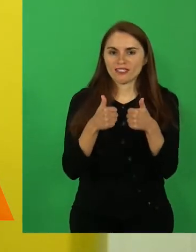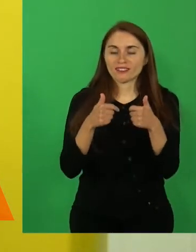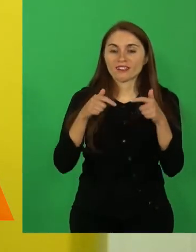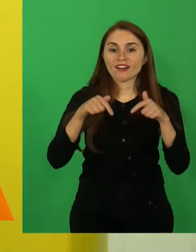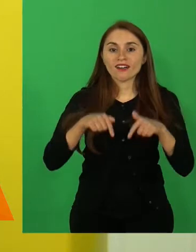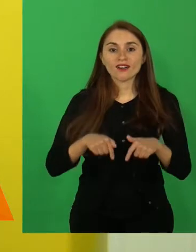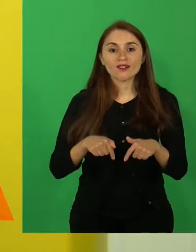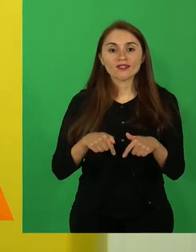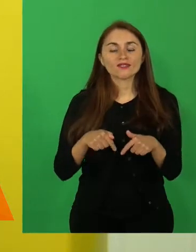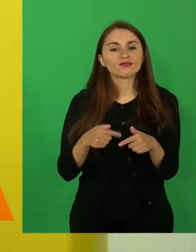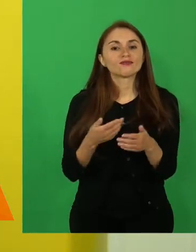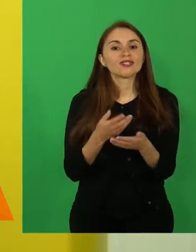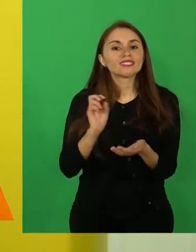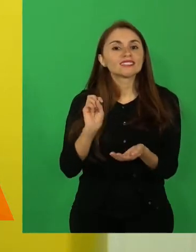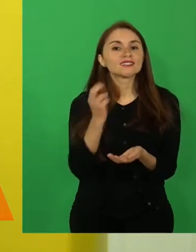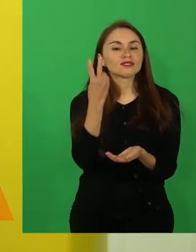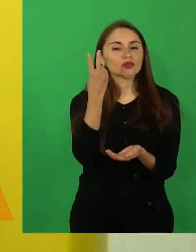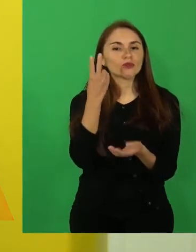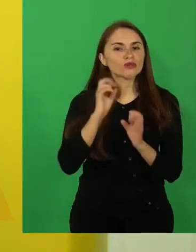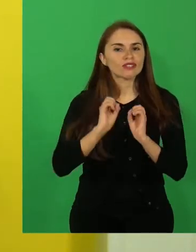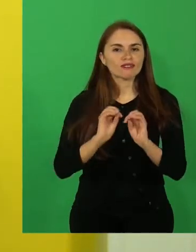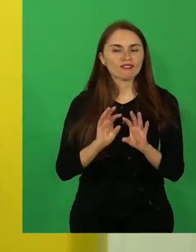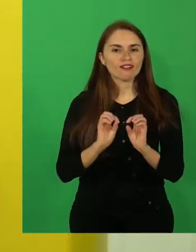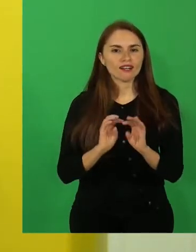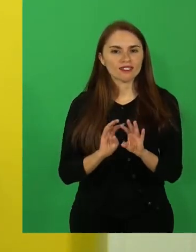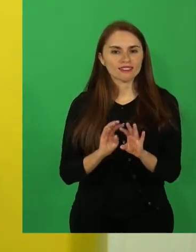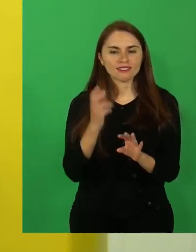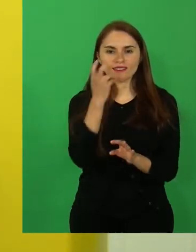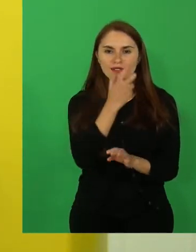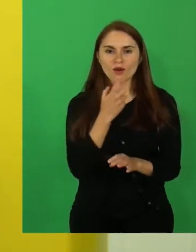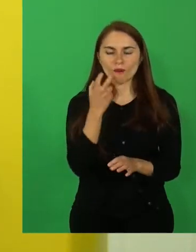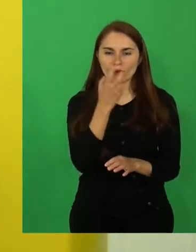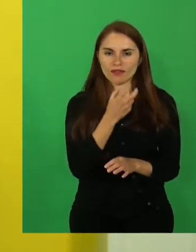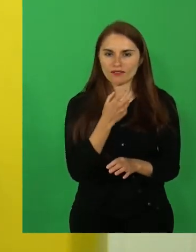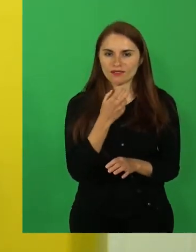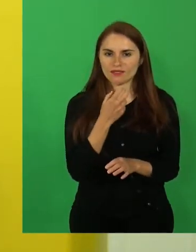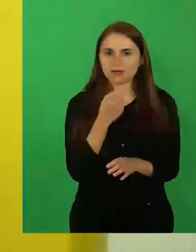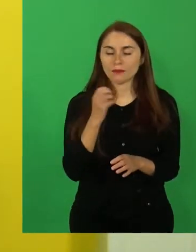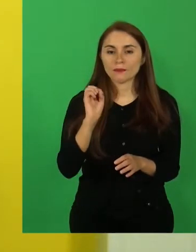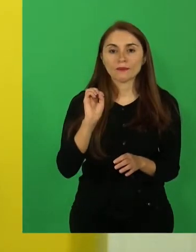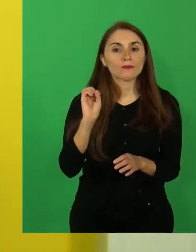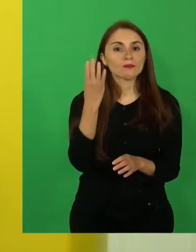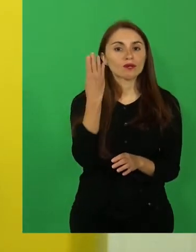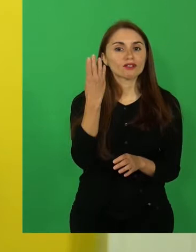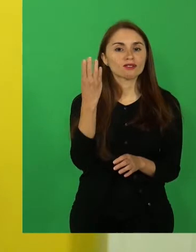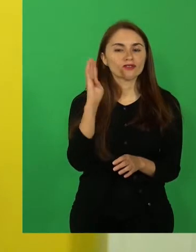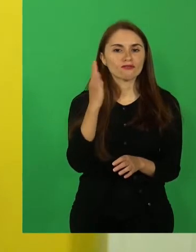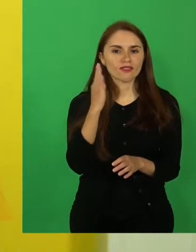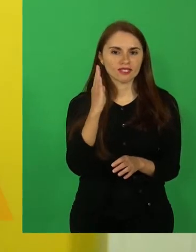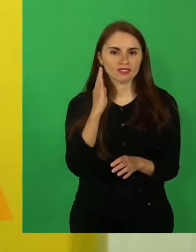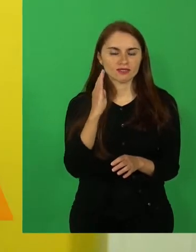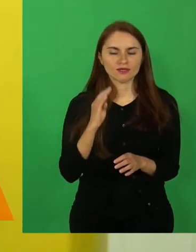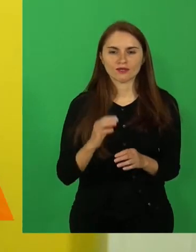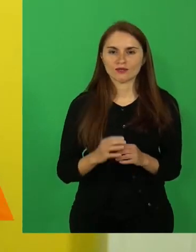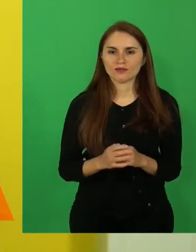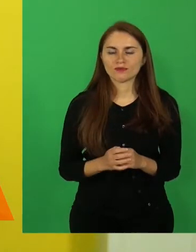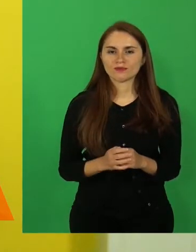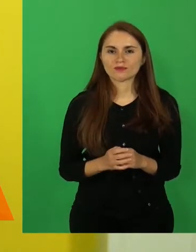estamos con nuestra segunda clase de lenguaje para cuarto año básico.